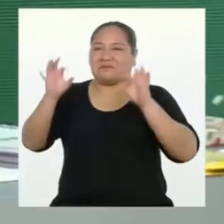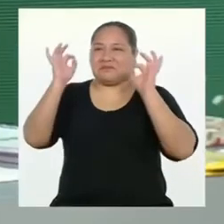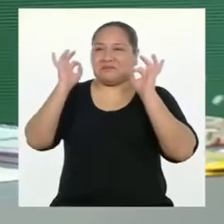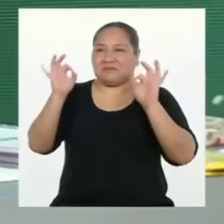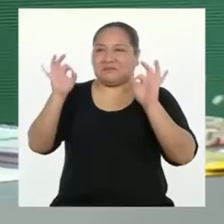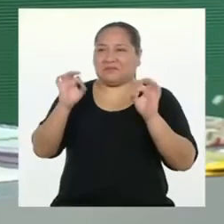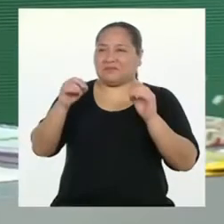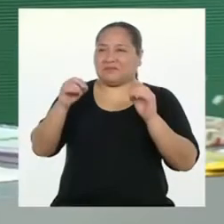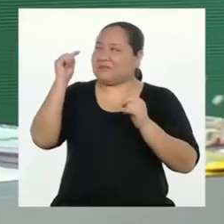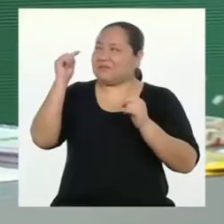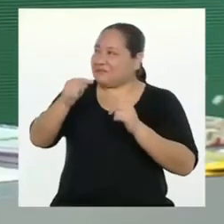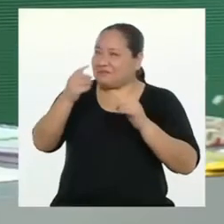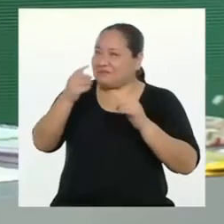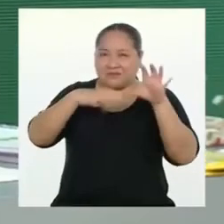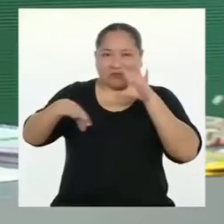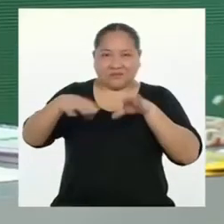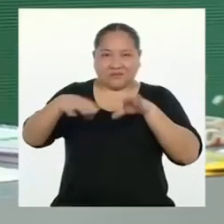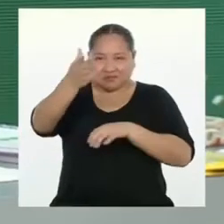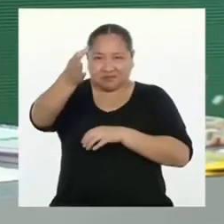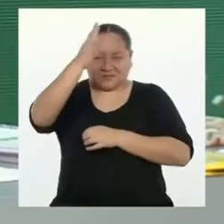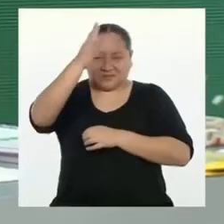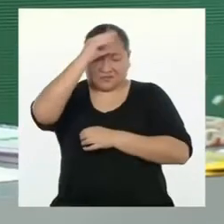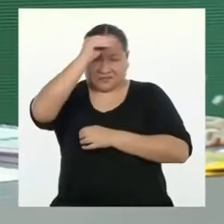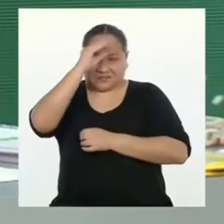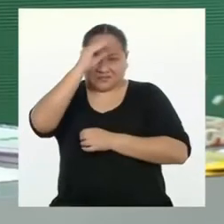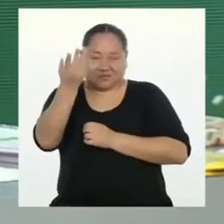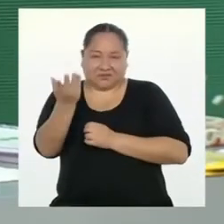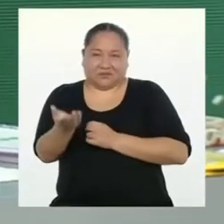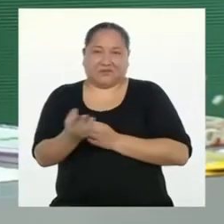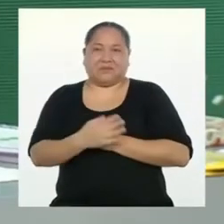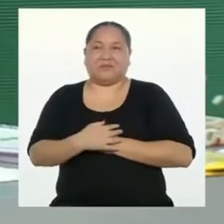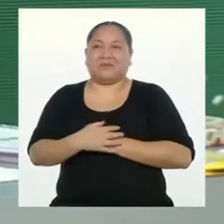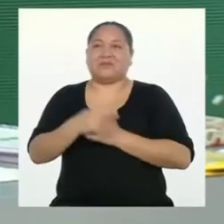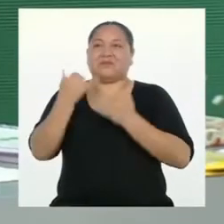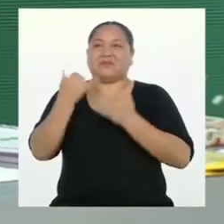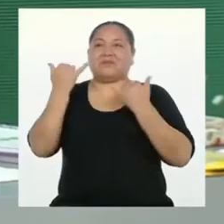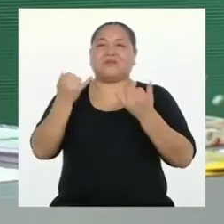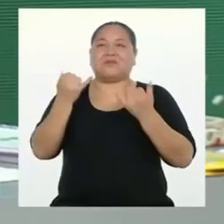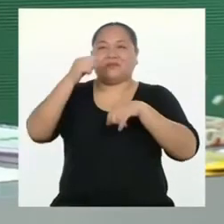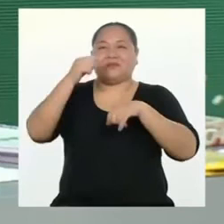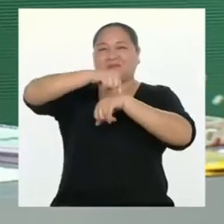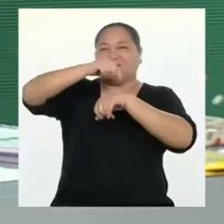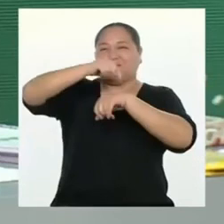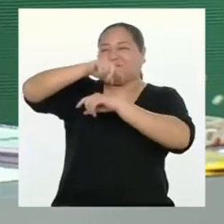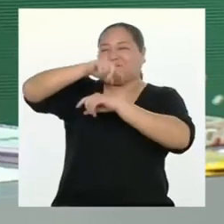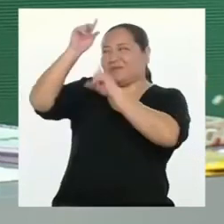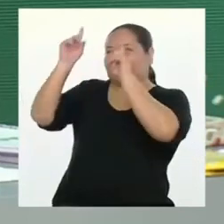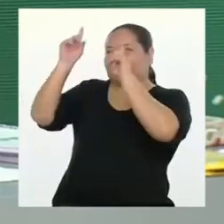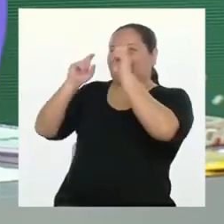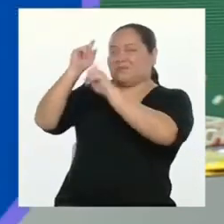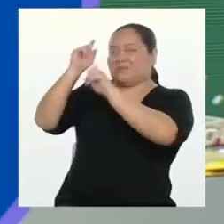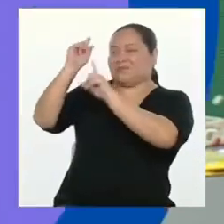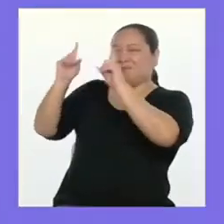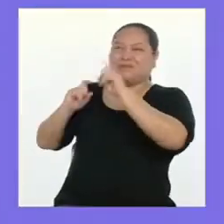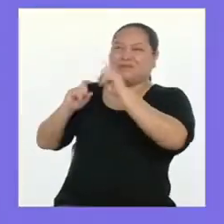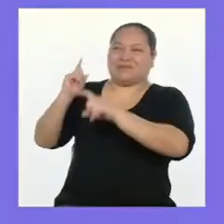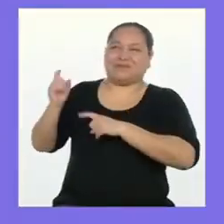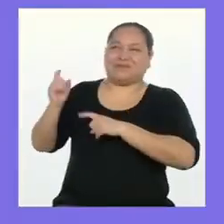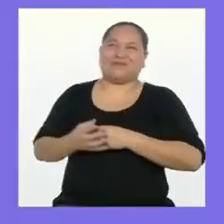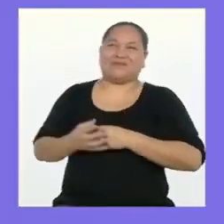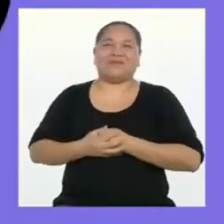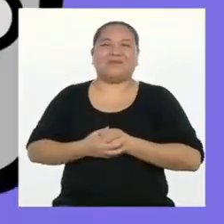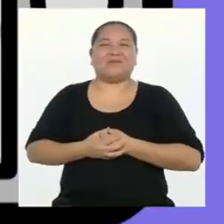¡Genial! Así lo harán chicas y chicos. Ahora, ronda de preguntas.